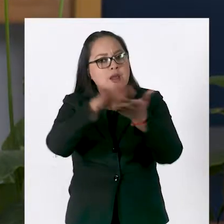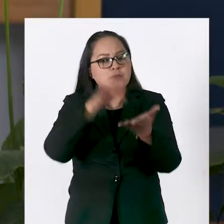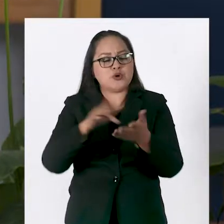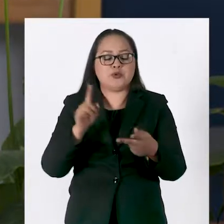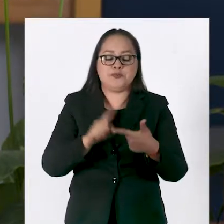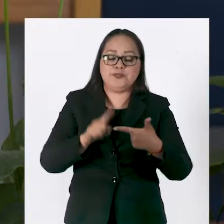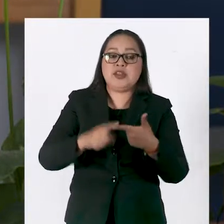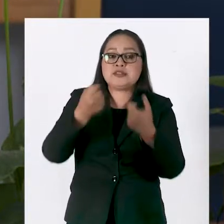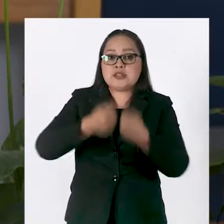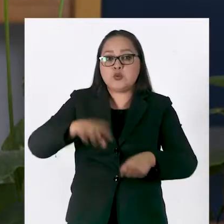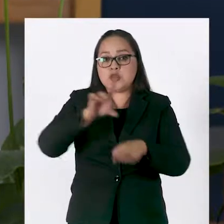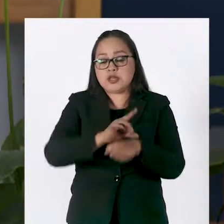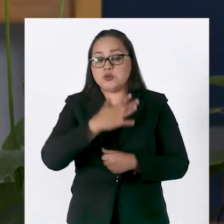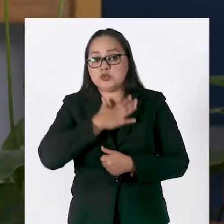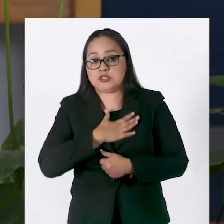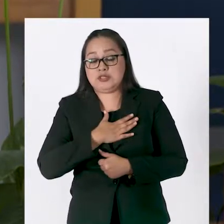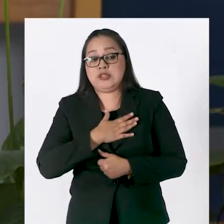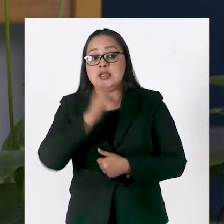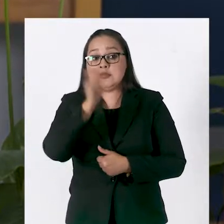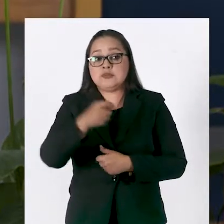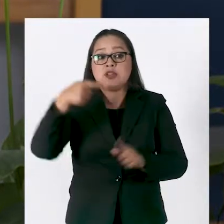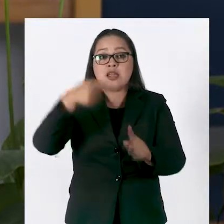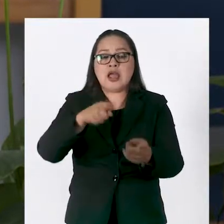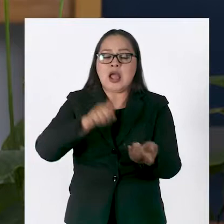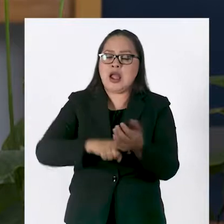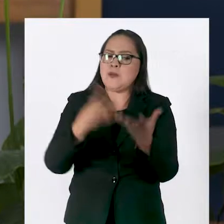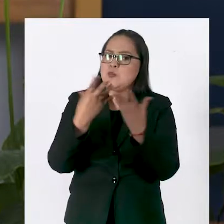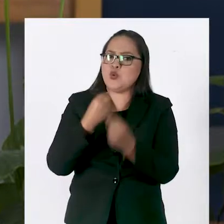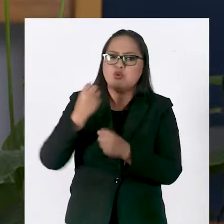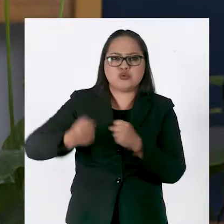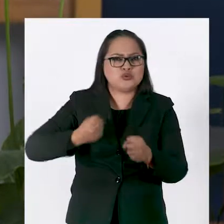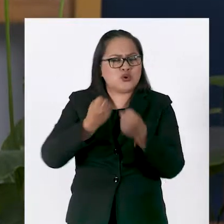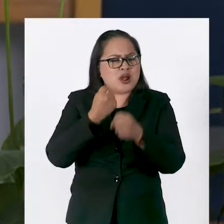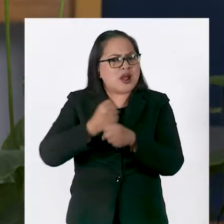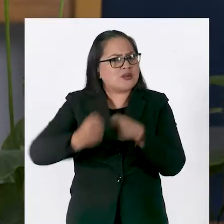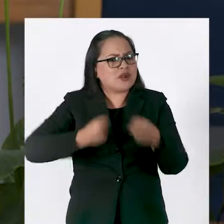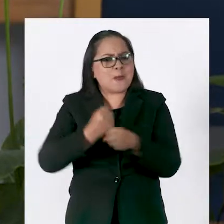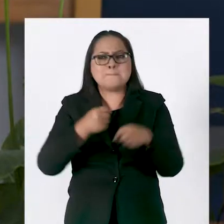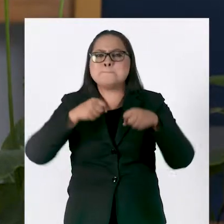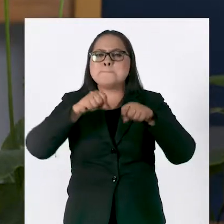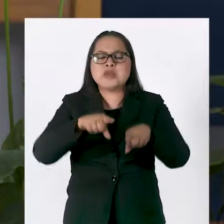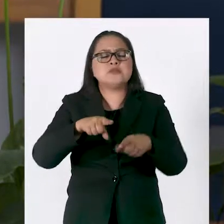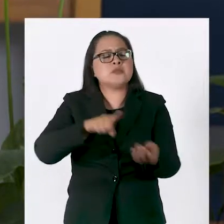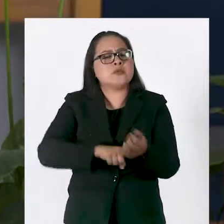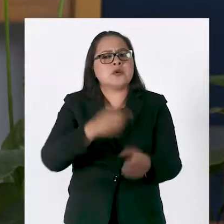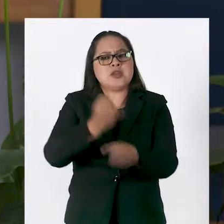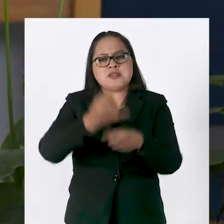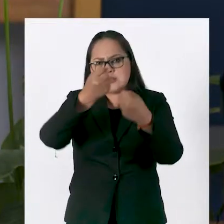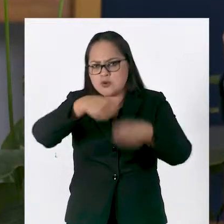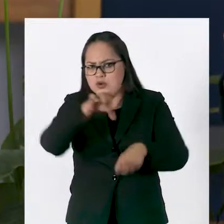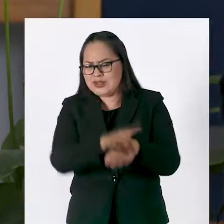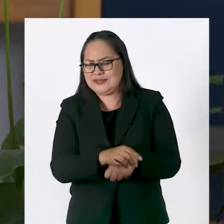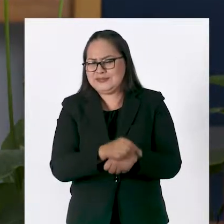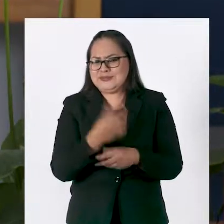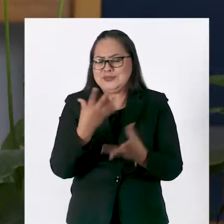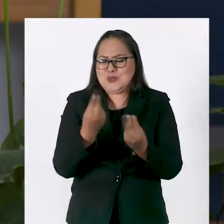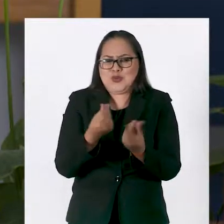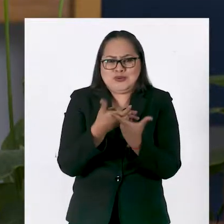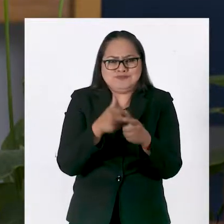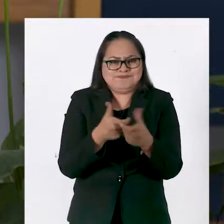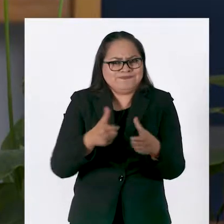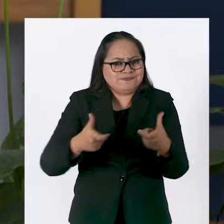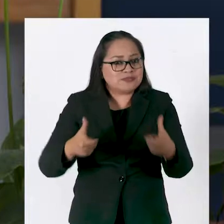Segundo, seguridad y justicia, que tiene que ver con el gran flagelo que no se corrige, la inseguridad ha